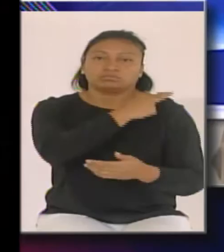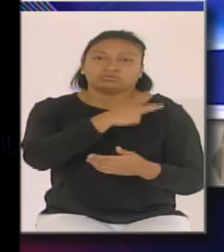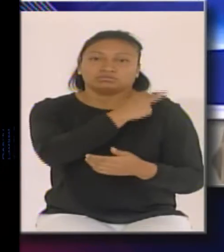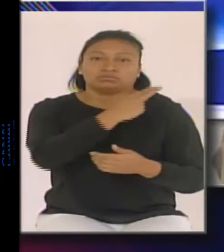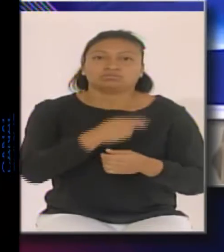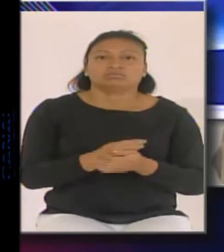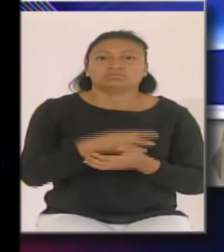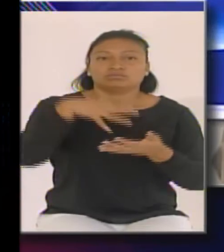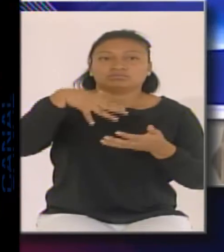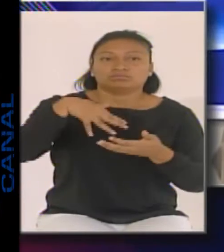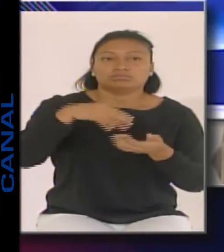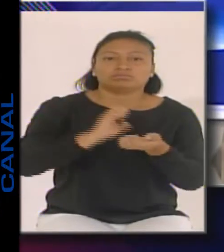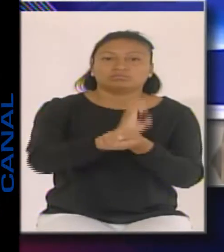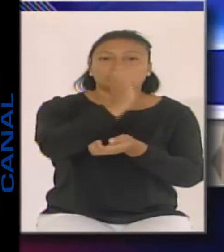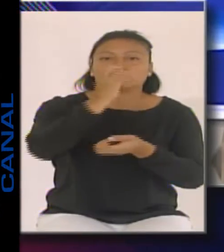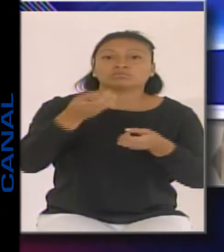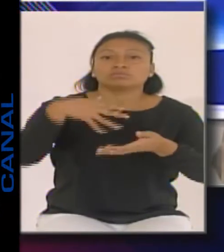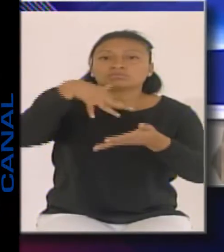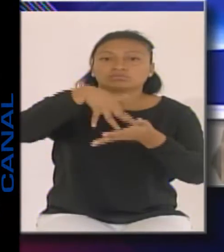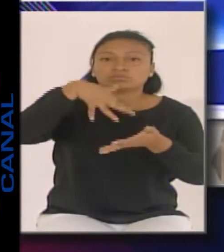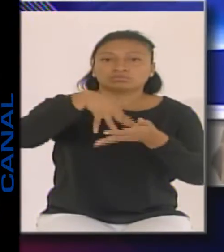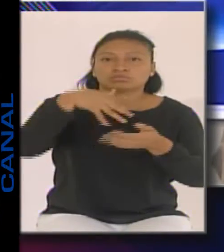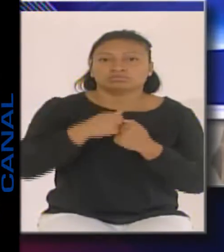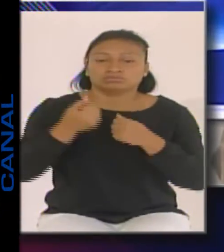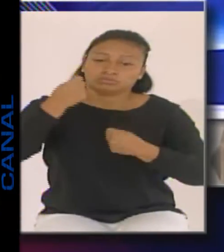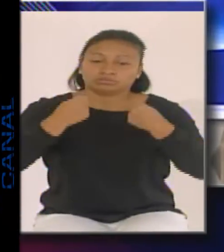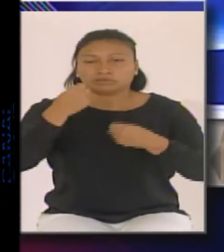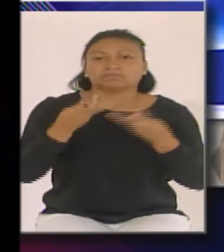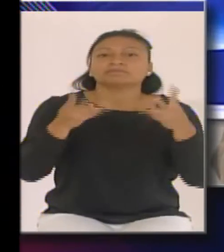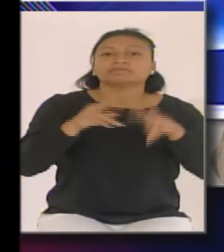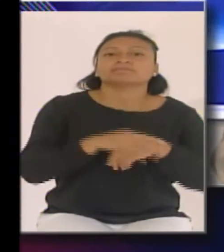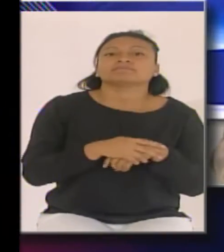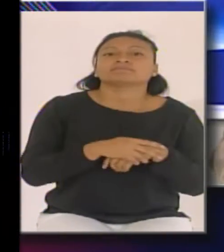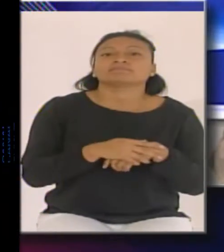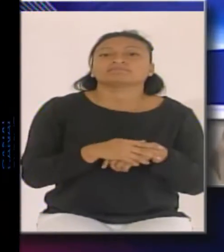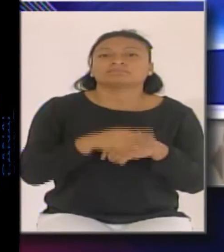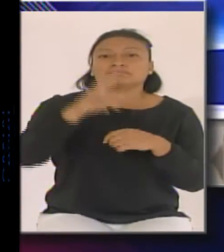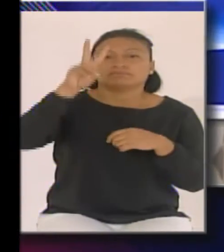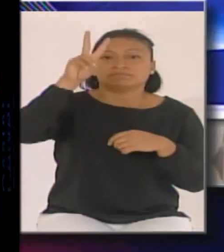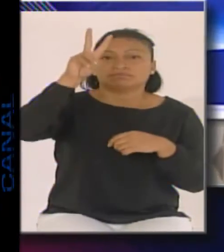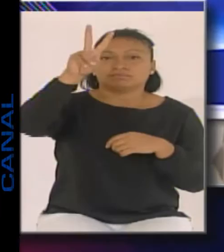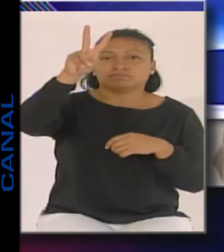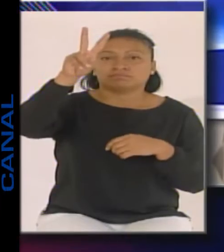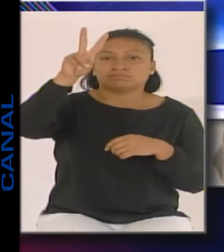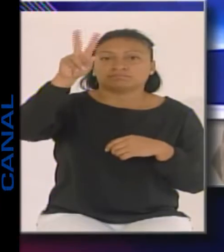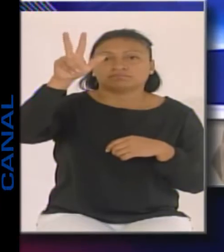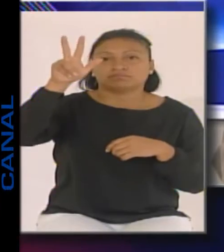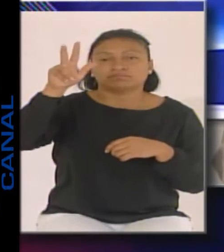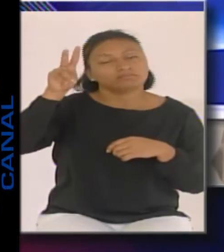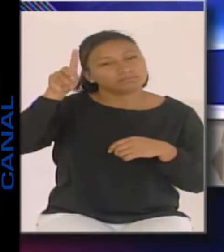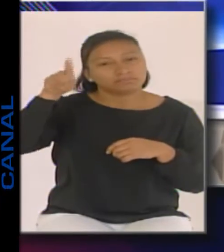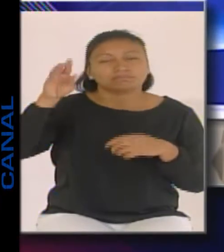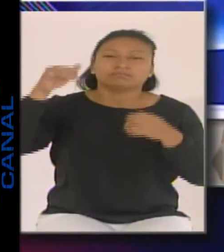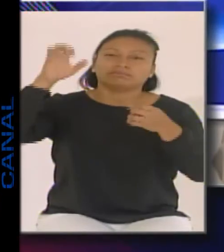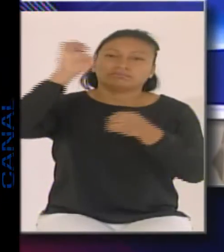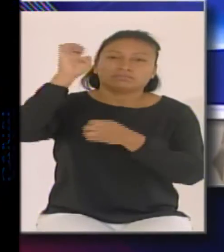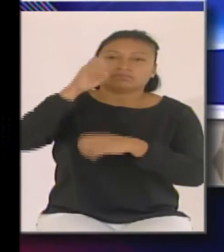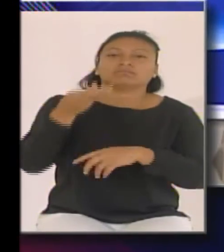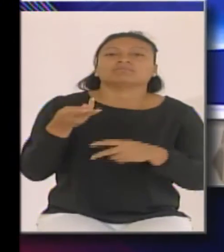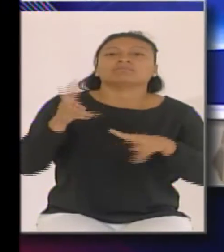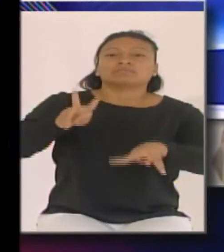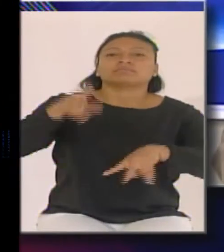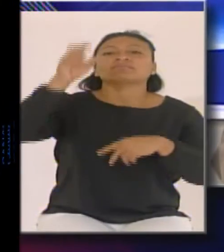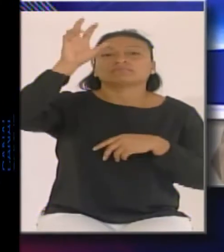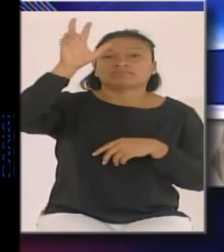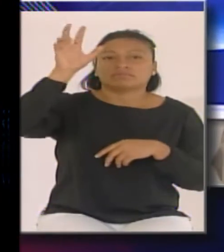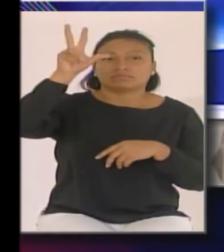conducción. Iniciamos matrículas desde el 25 de febrero hasta el 25 de marzo. Iniciamos clases del 30 de marzo.